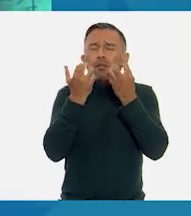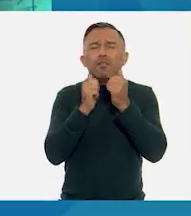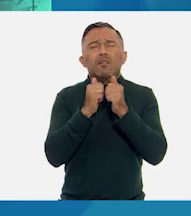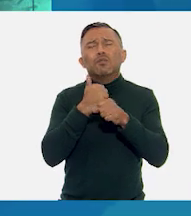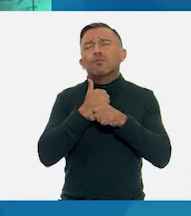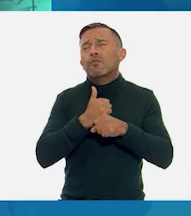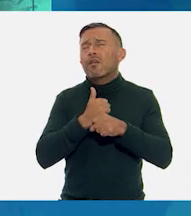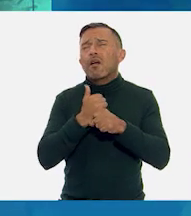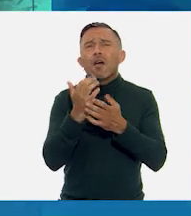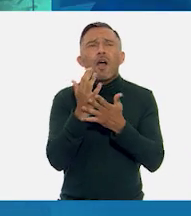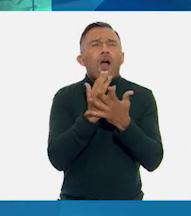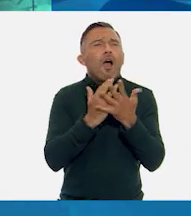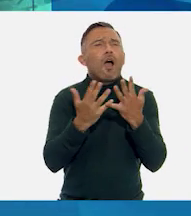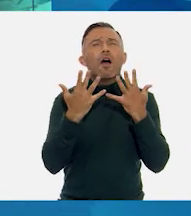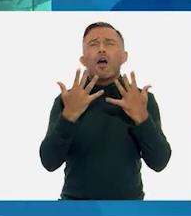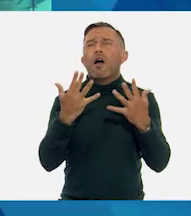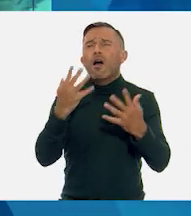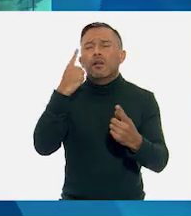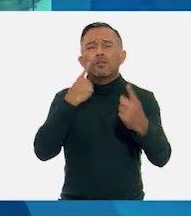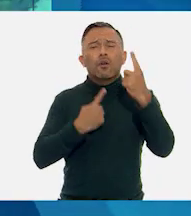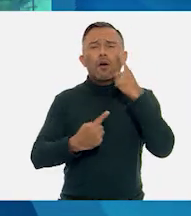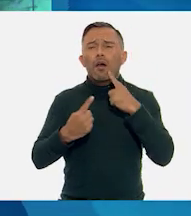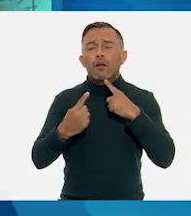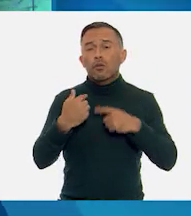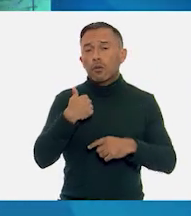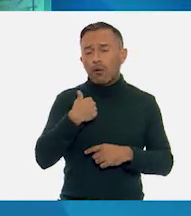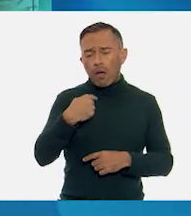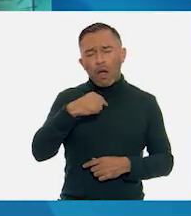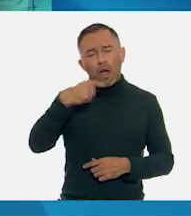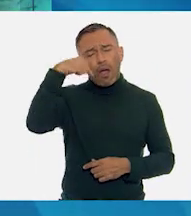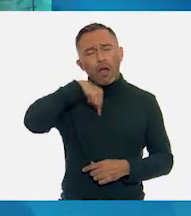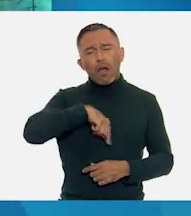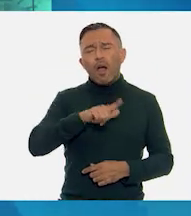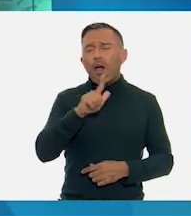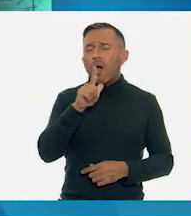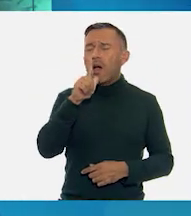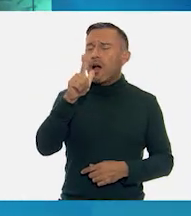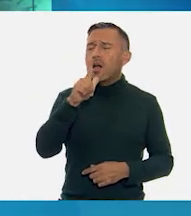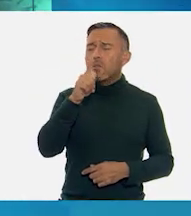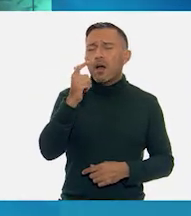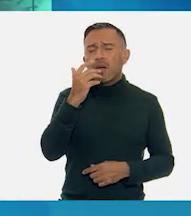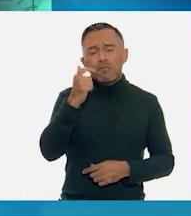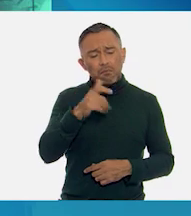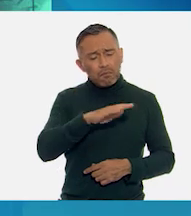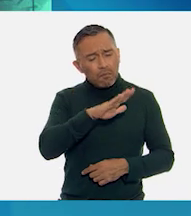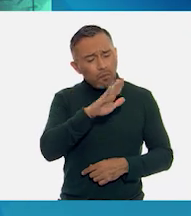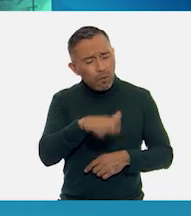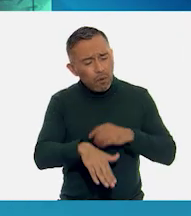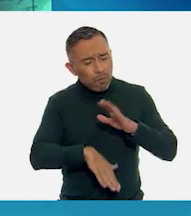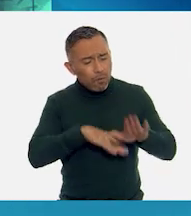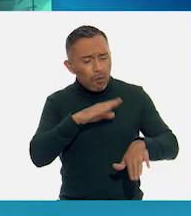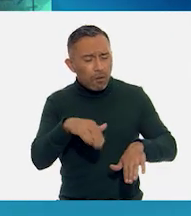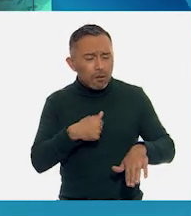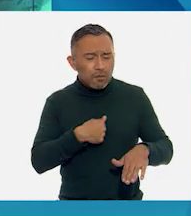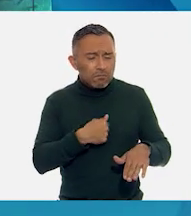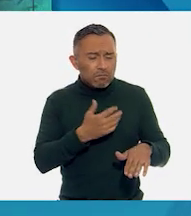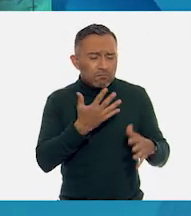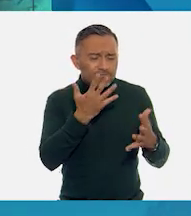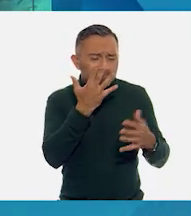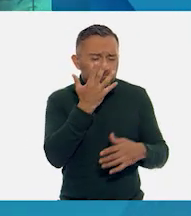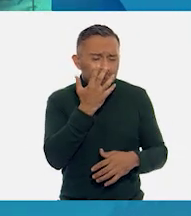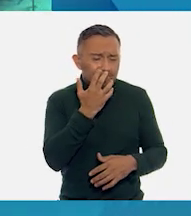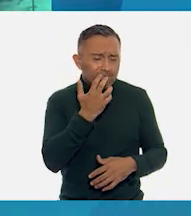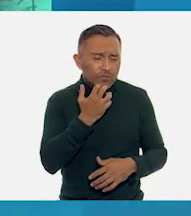Yo no sé si estoy triste por el alma de mis fieles difuntos, o porque nuestros